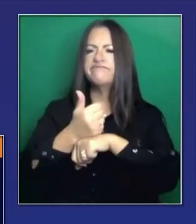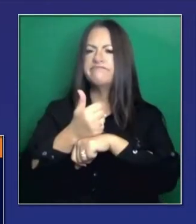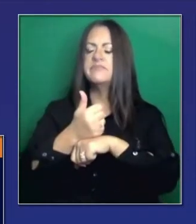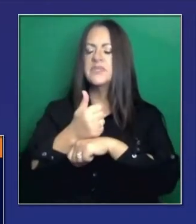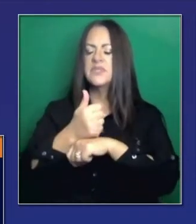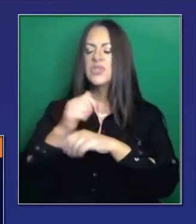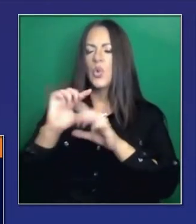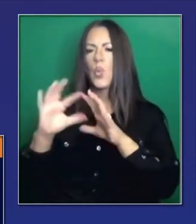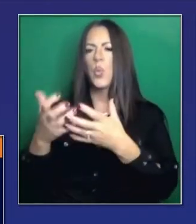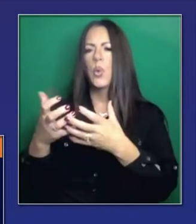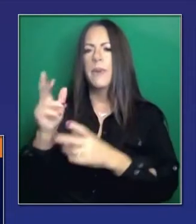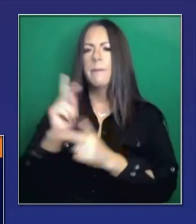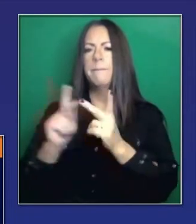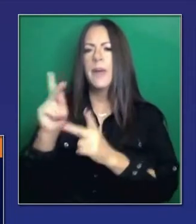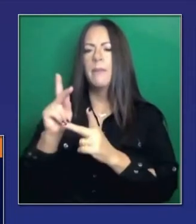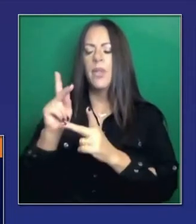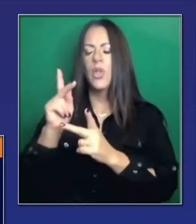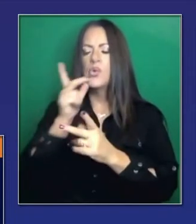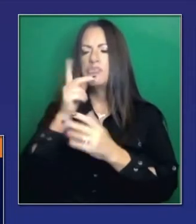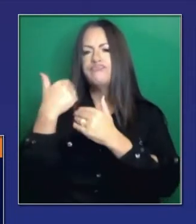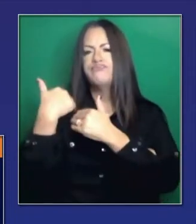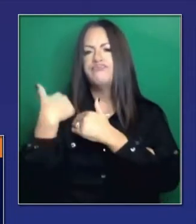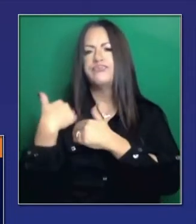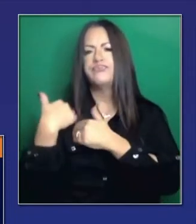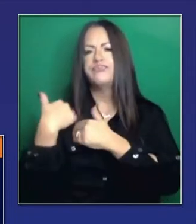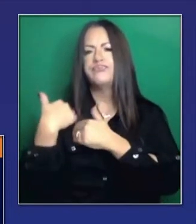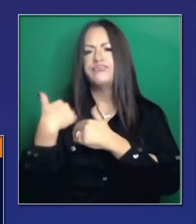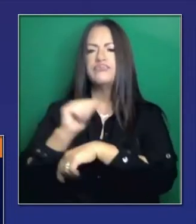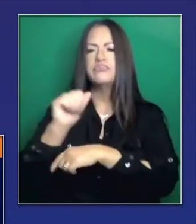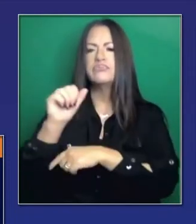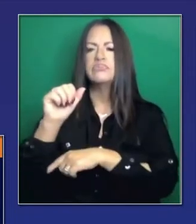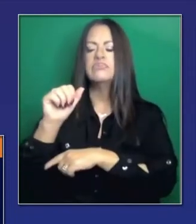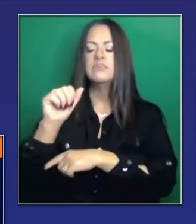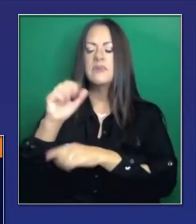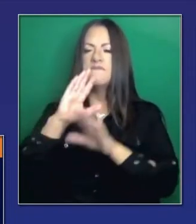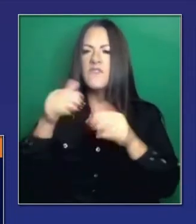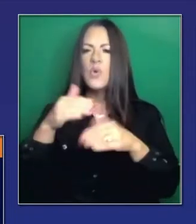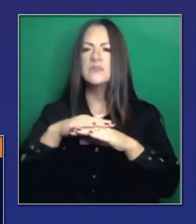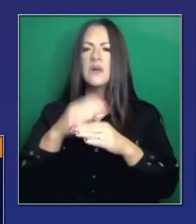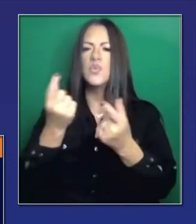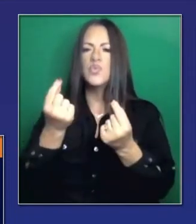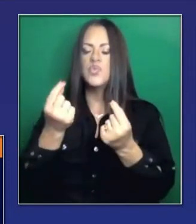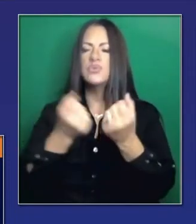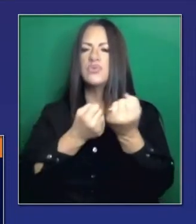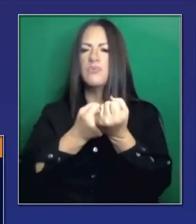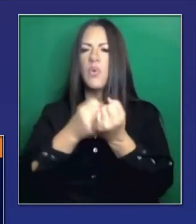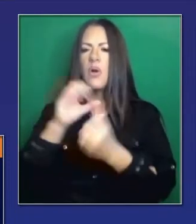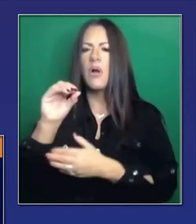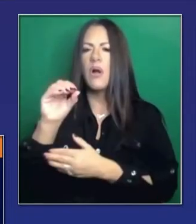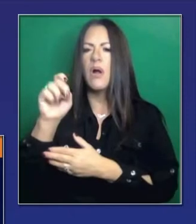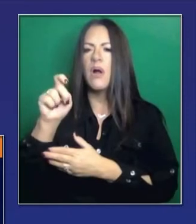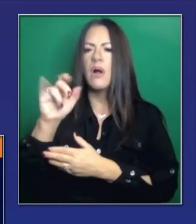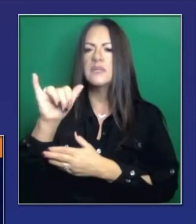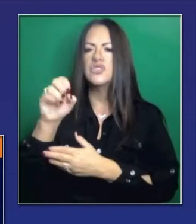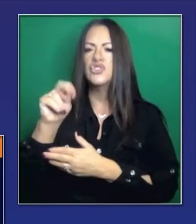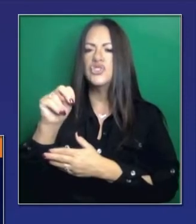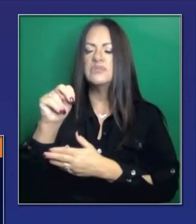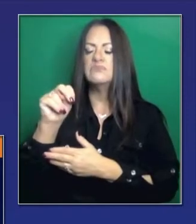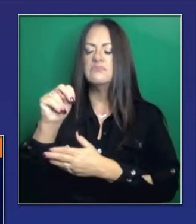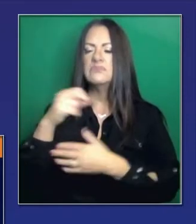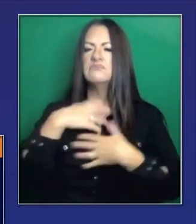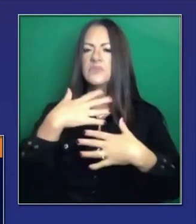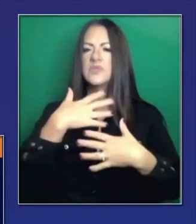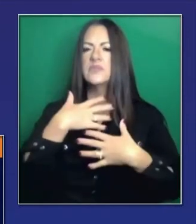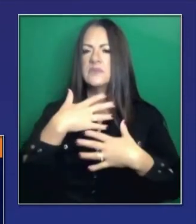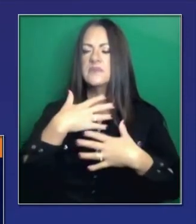trabajo, de hecho, para lidiar con el oxígeno. Y está predicado nuestro plan en cinco esfuerzos